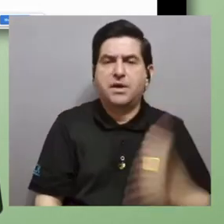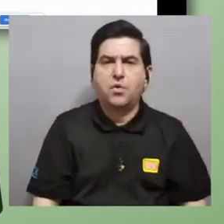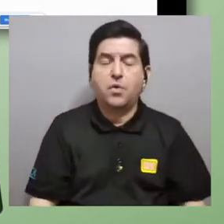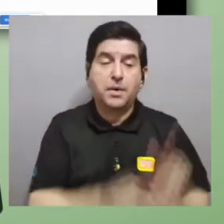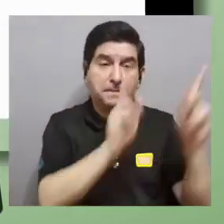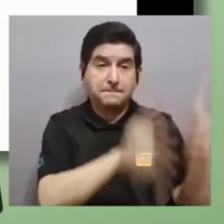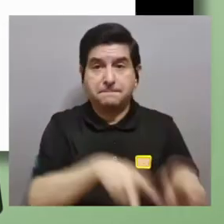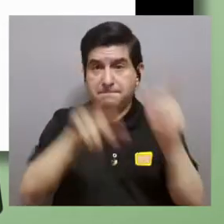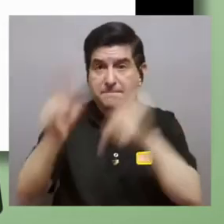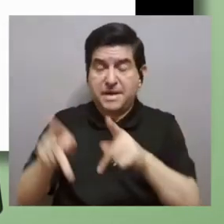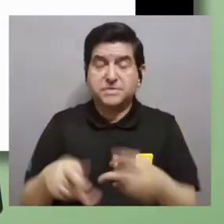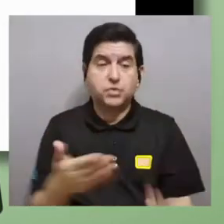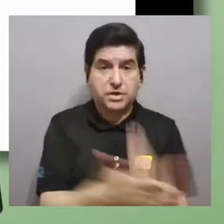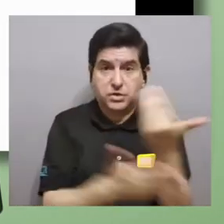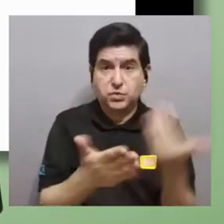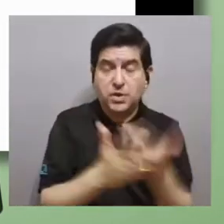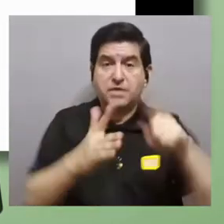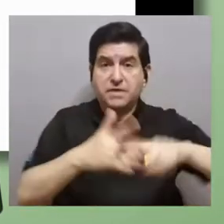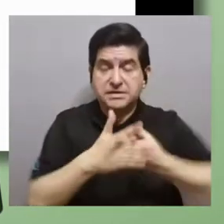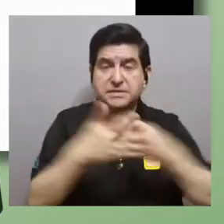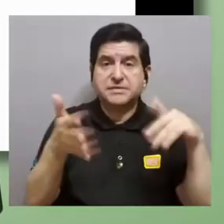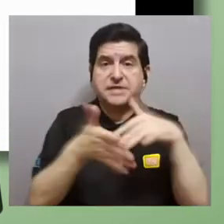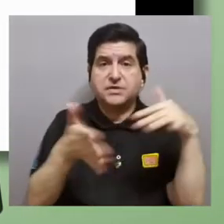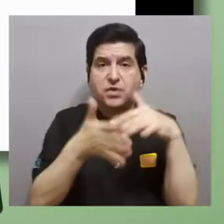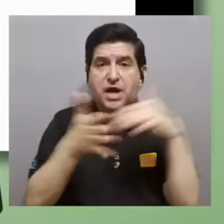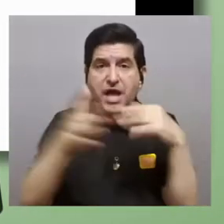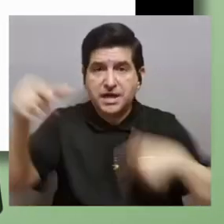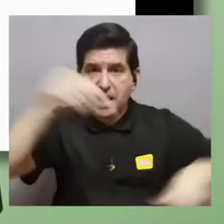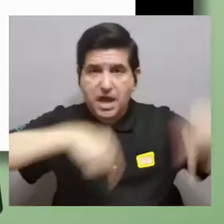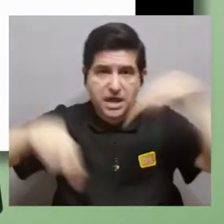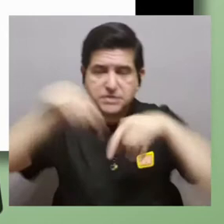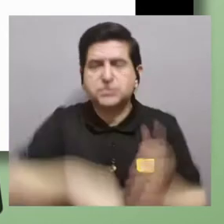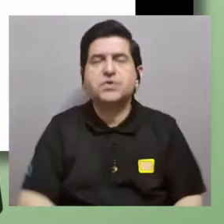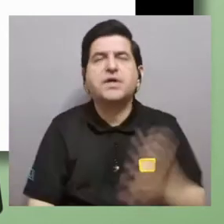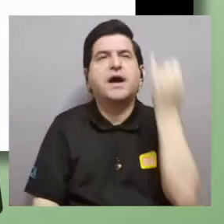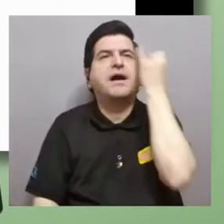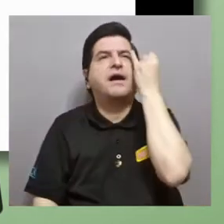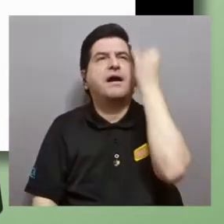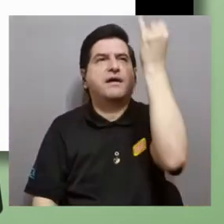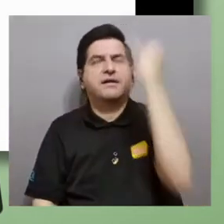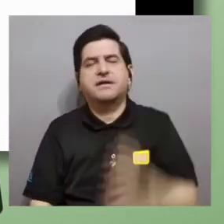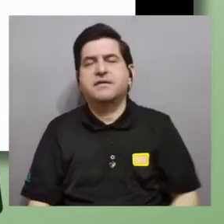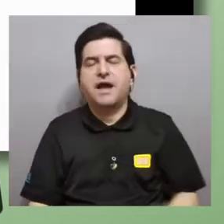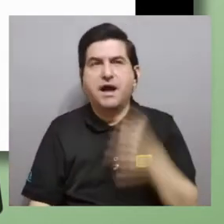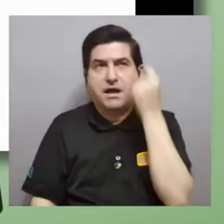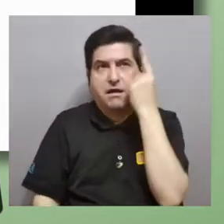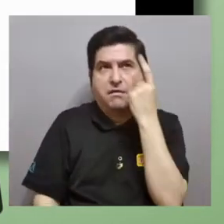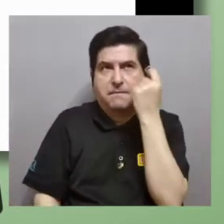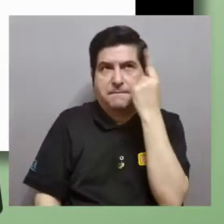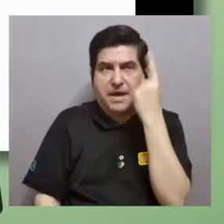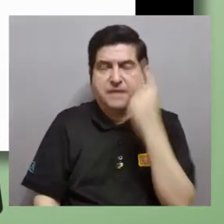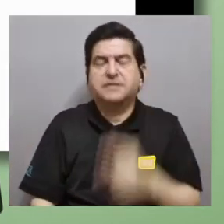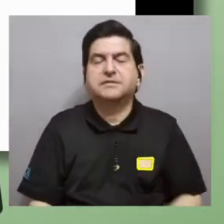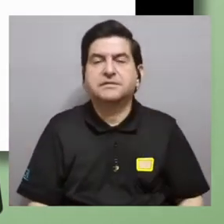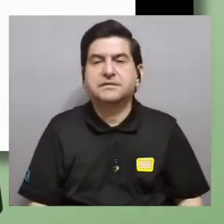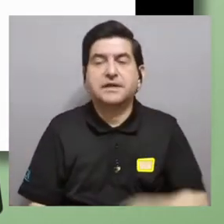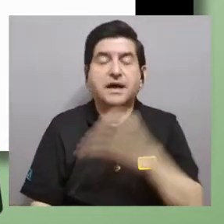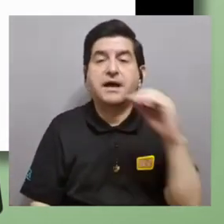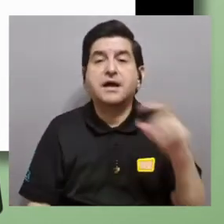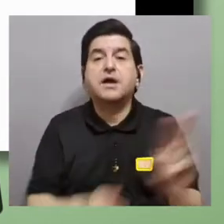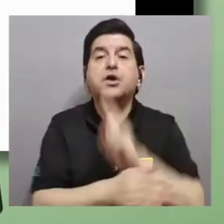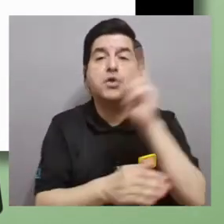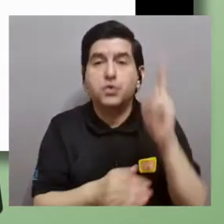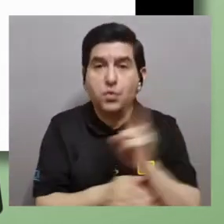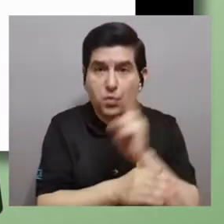cómo es que las personas novatas que están comenzando a estudiar química conceptualizan entienden y